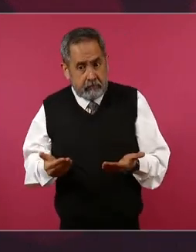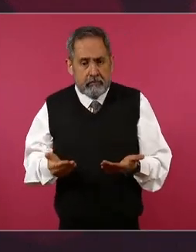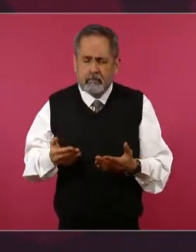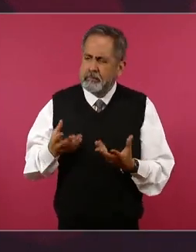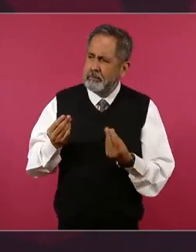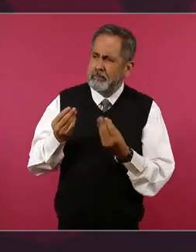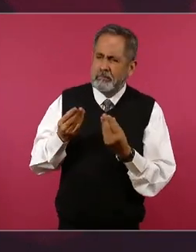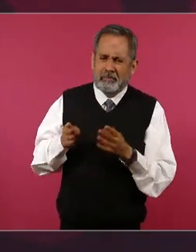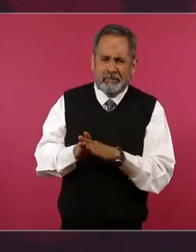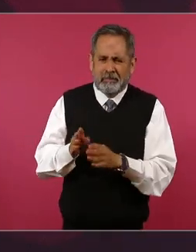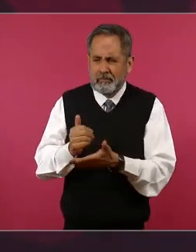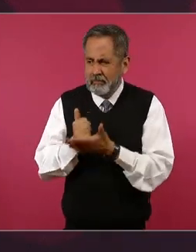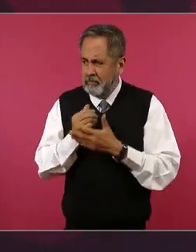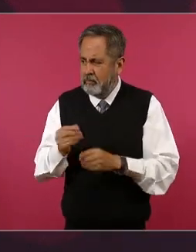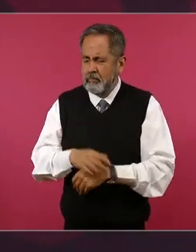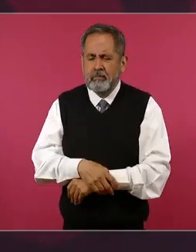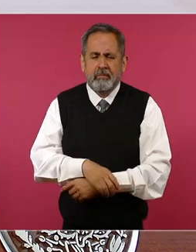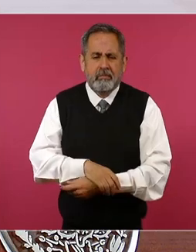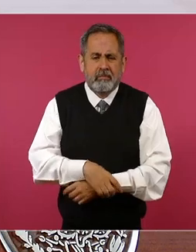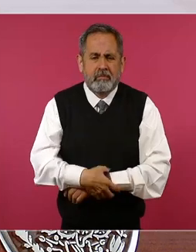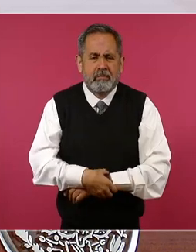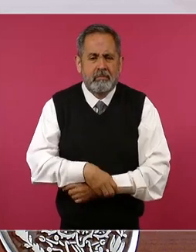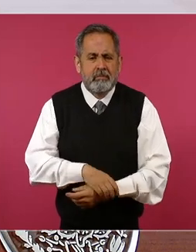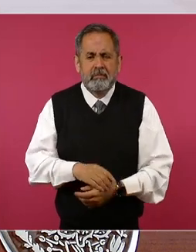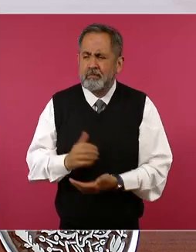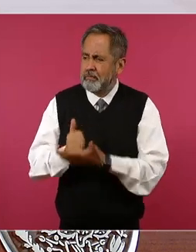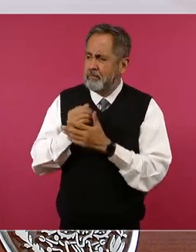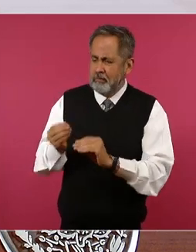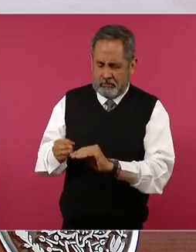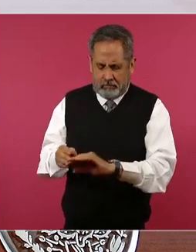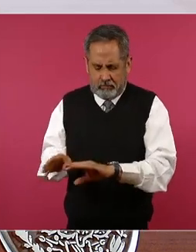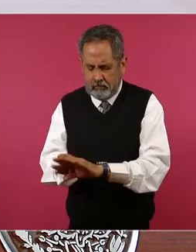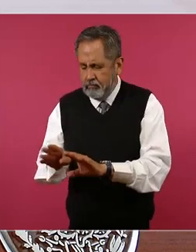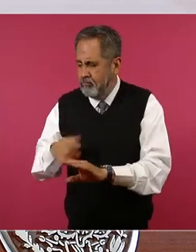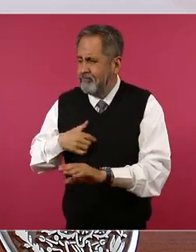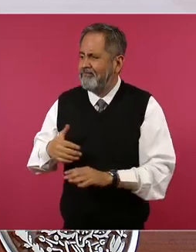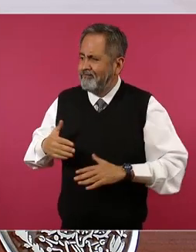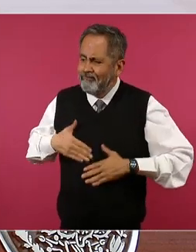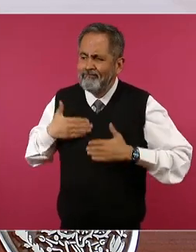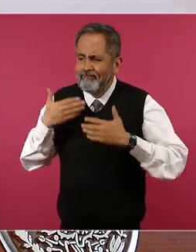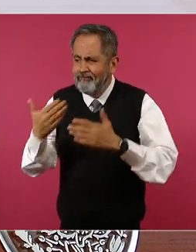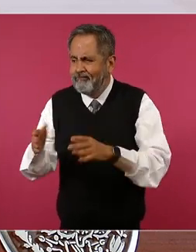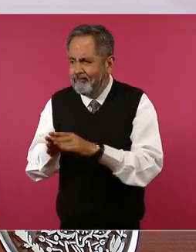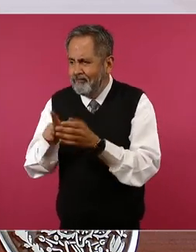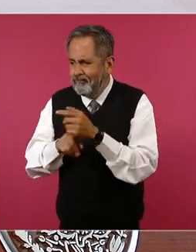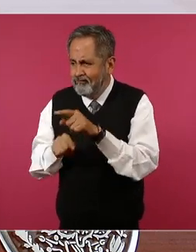mucho mucho le tengo toda la confianza